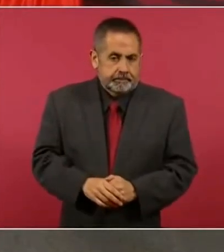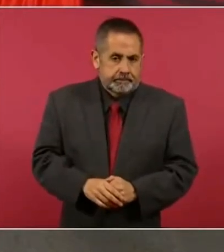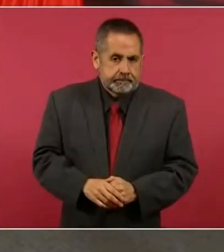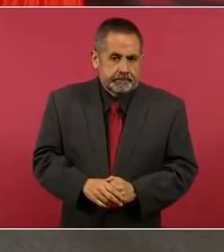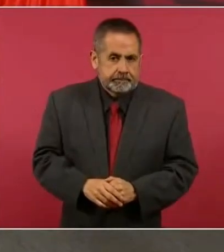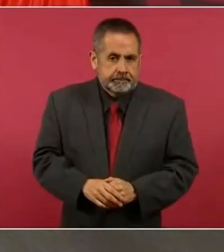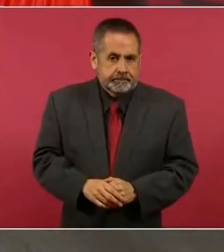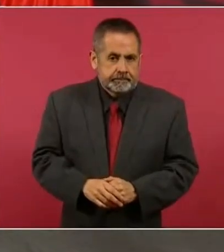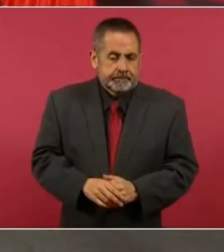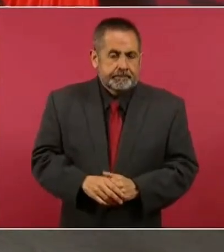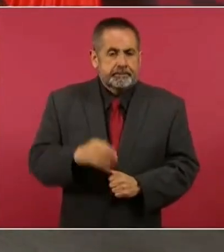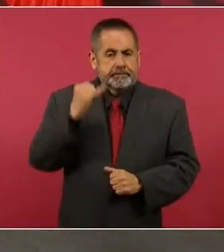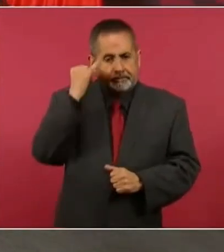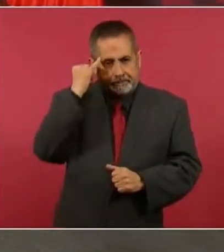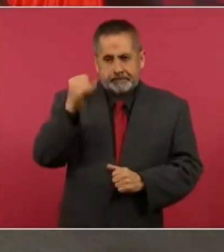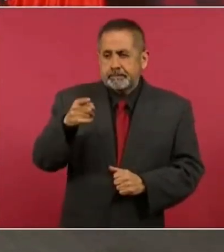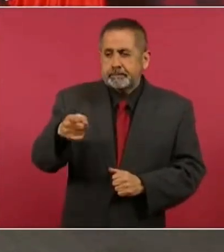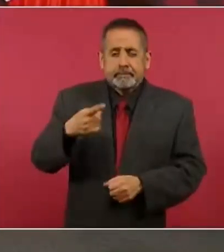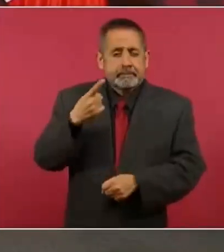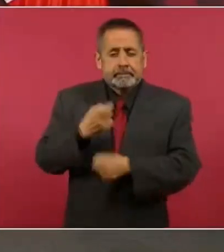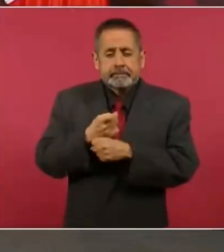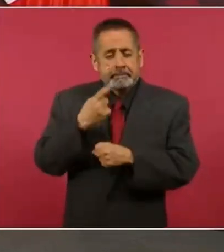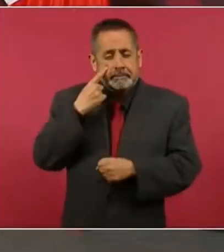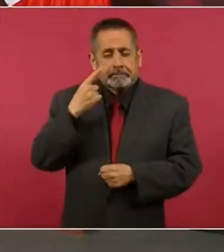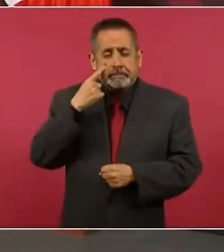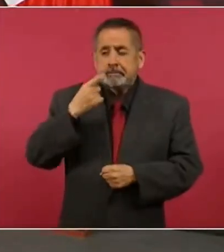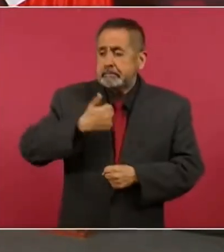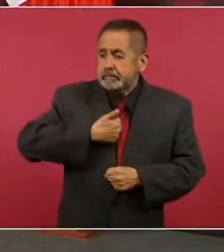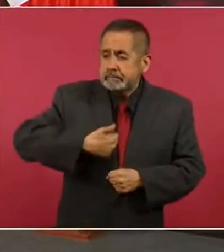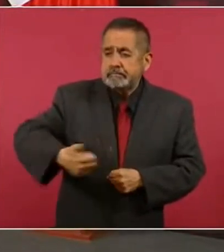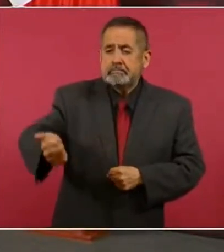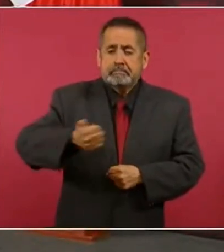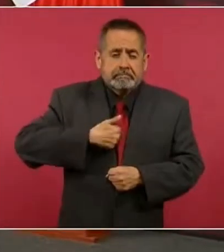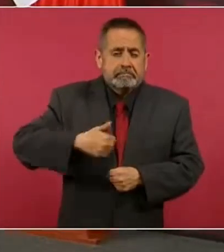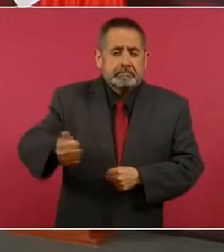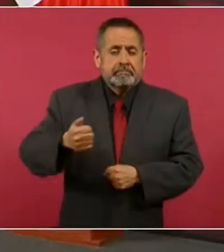si es el principal transporte para ir al trabajo